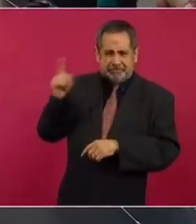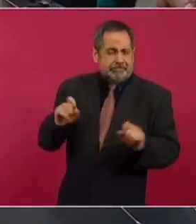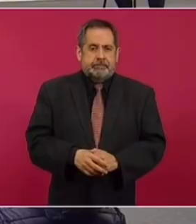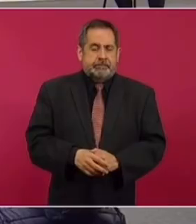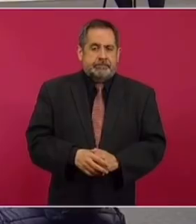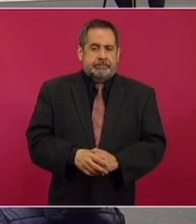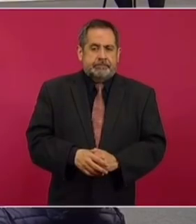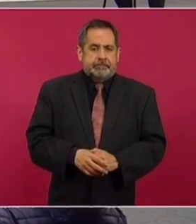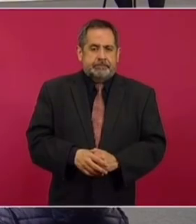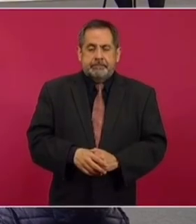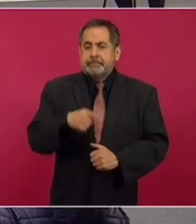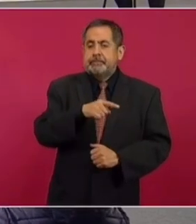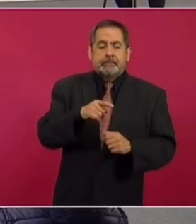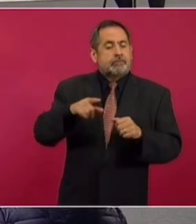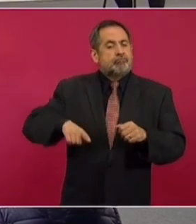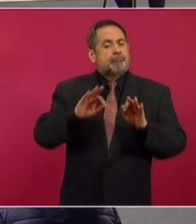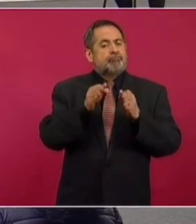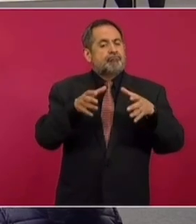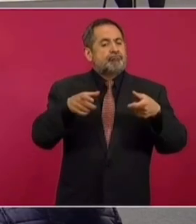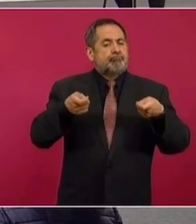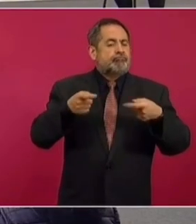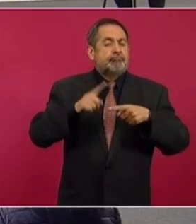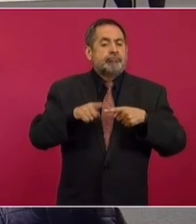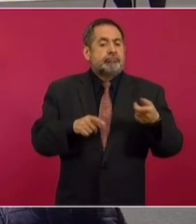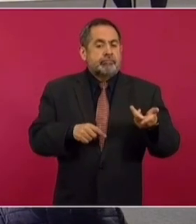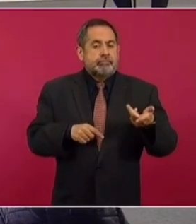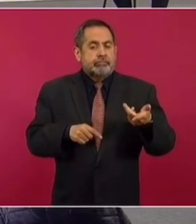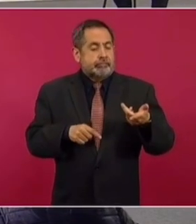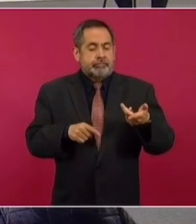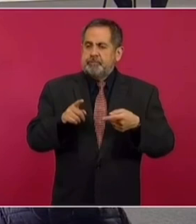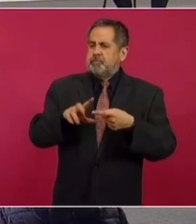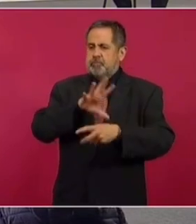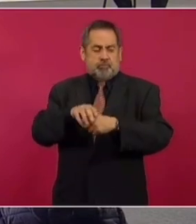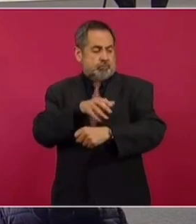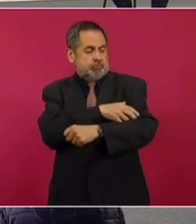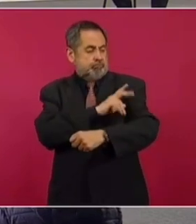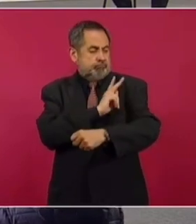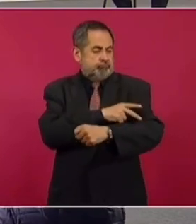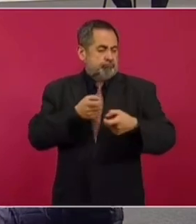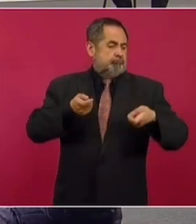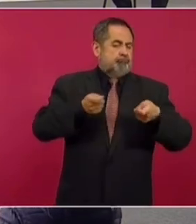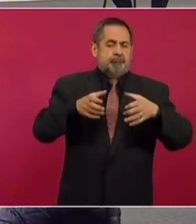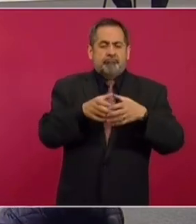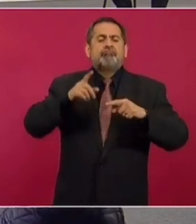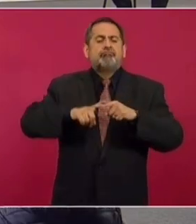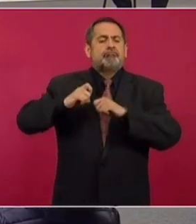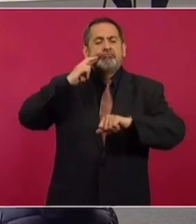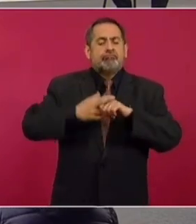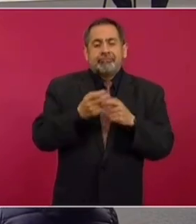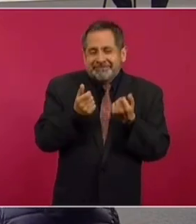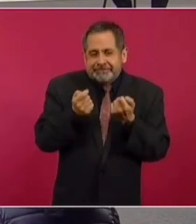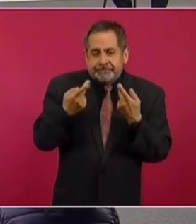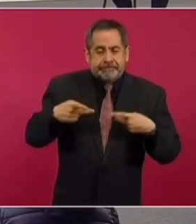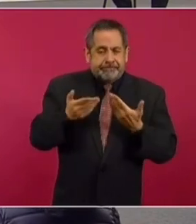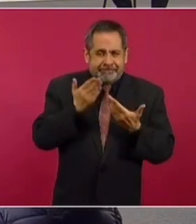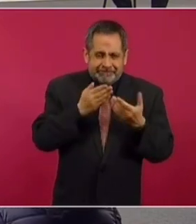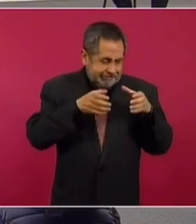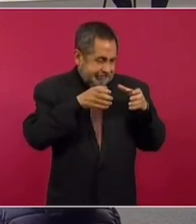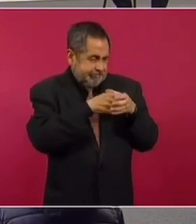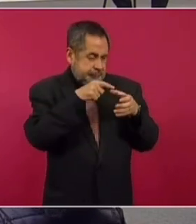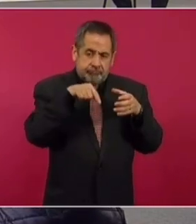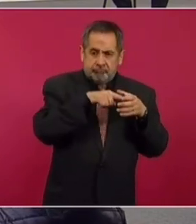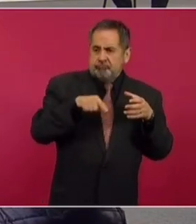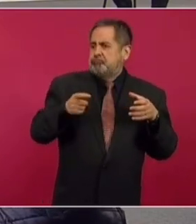ver si está en el diccionario? Sistema de gobierno en la que el poder está en manos de unas pocas personas